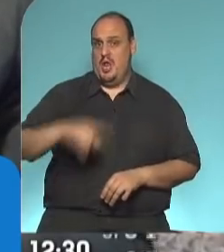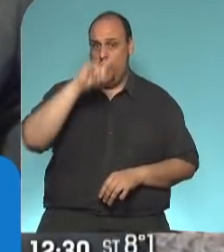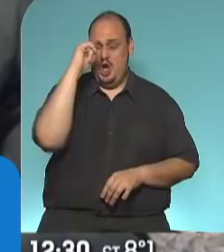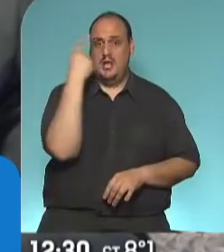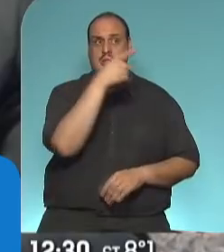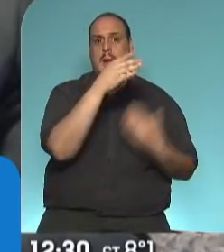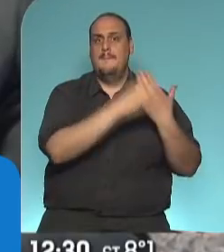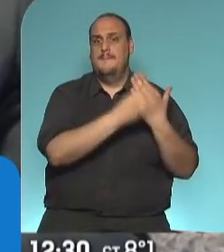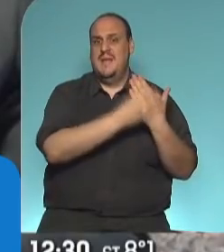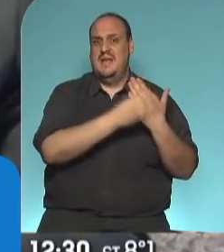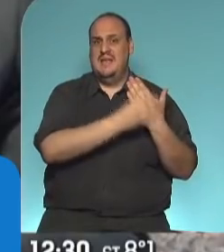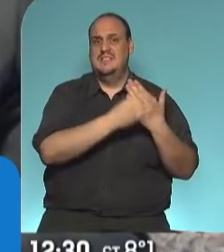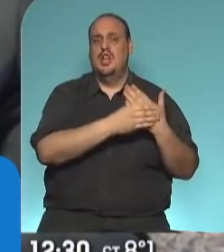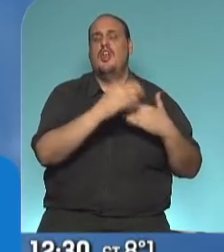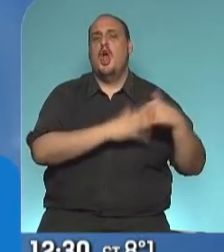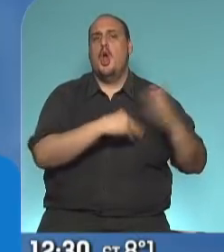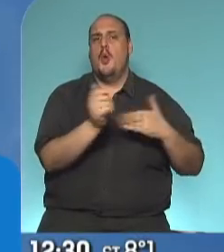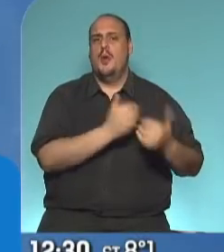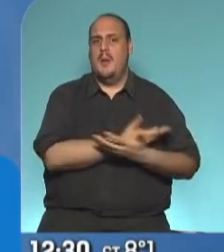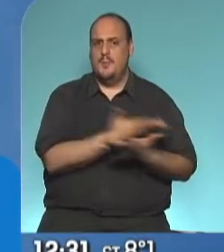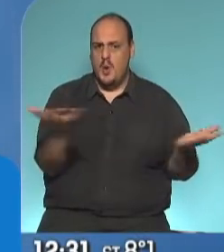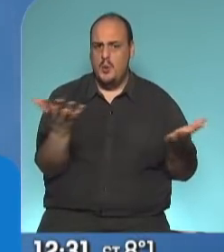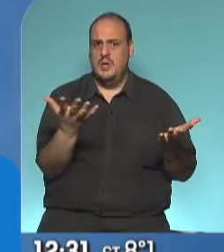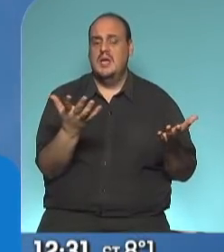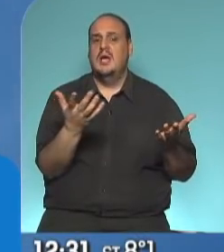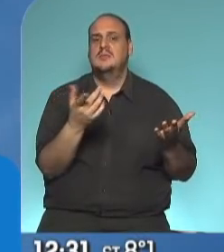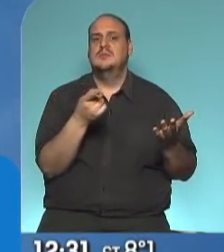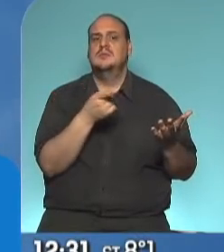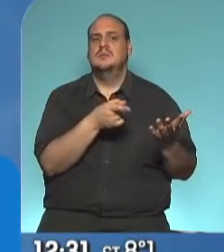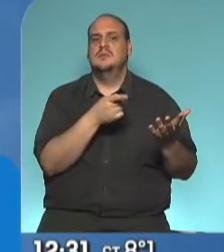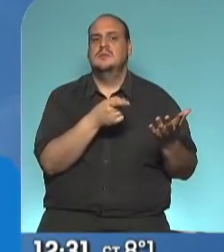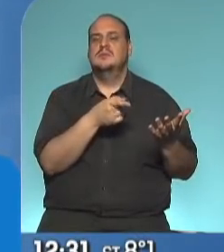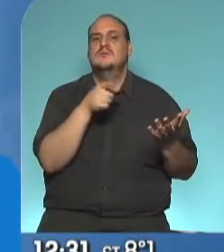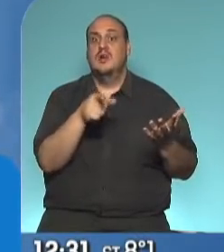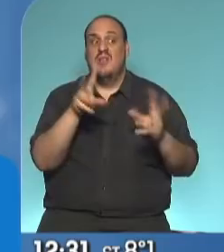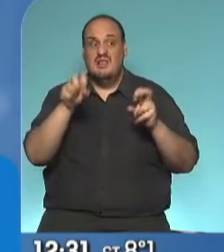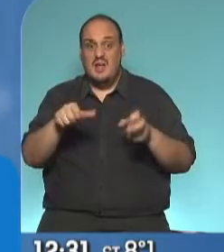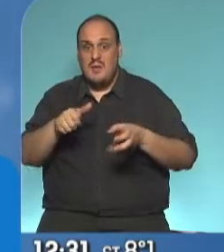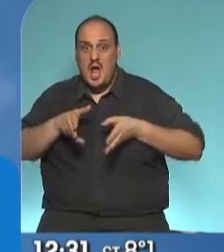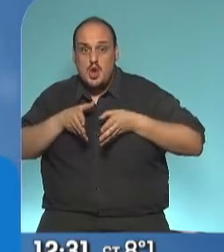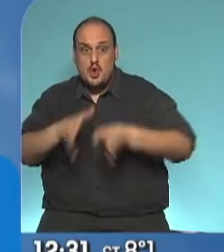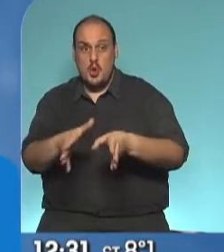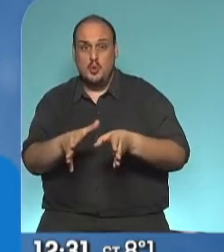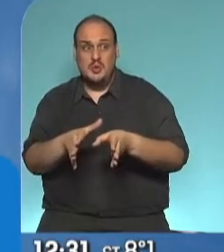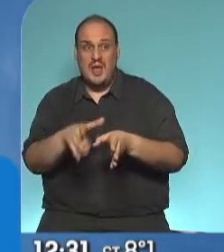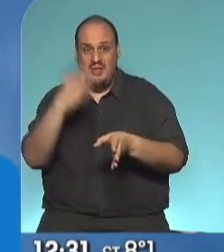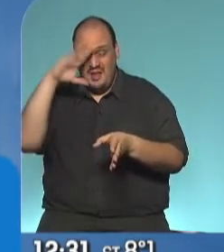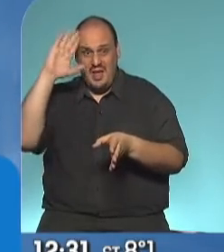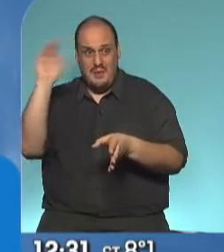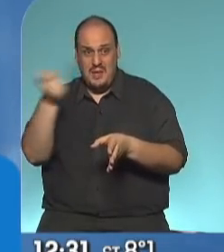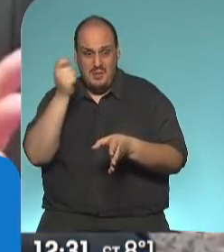Ministro de Obras Públicas para el Estado de las rutas nacionales de toda la geografía pampeana.